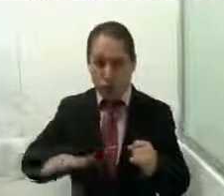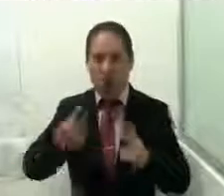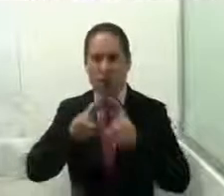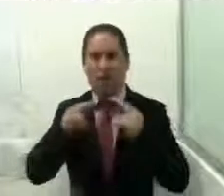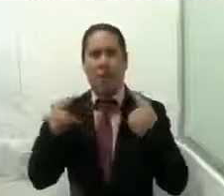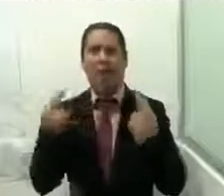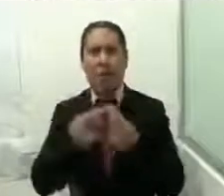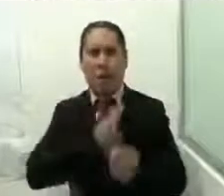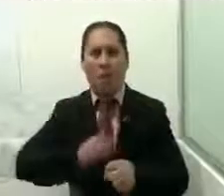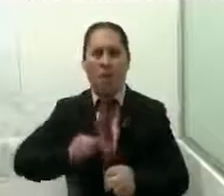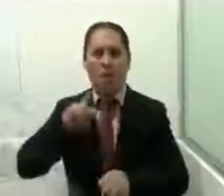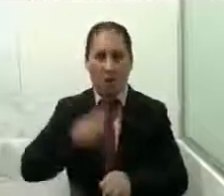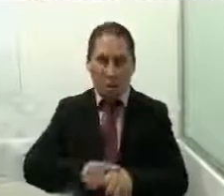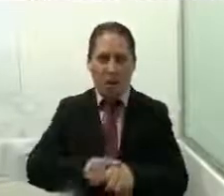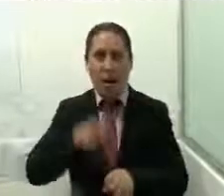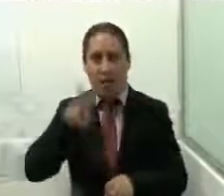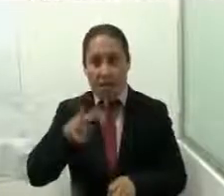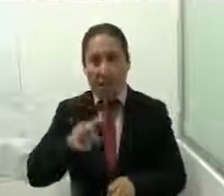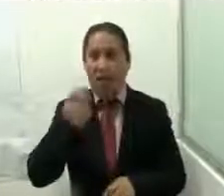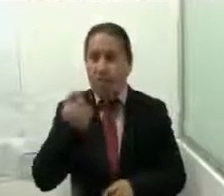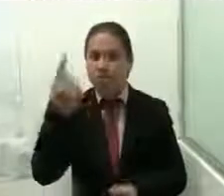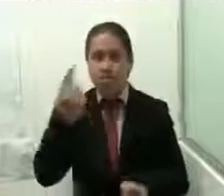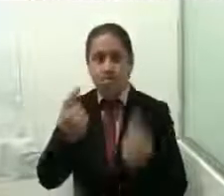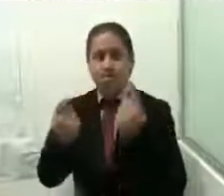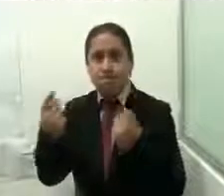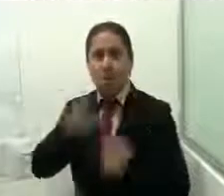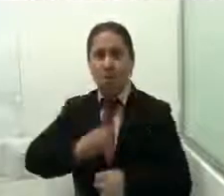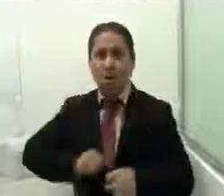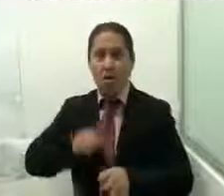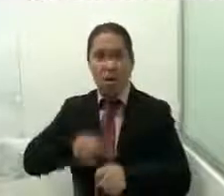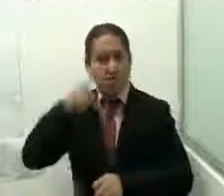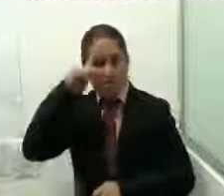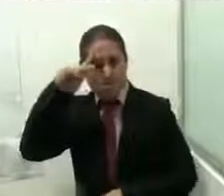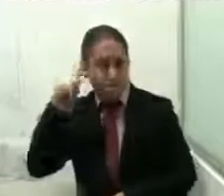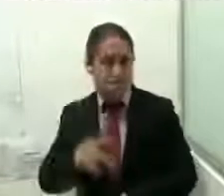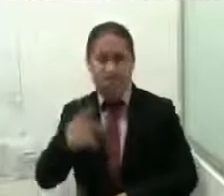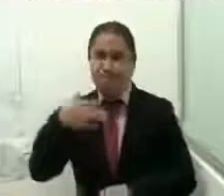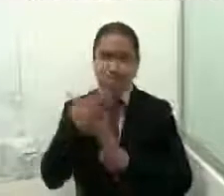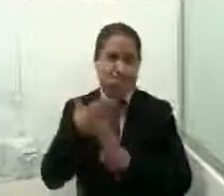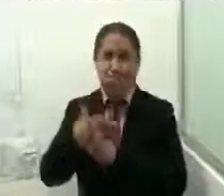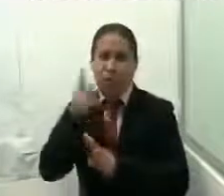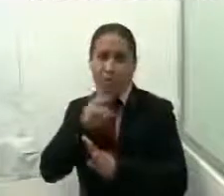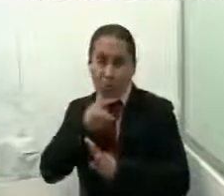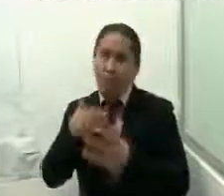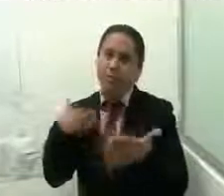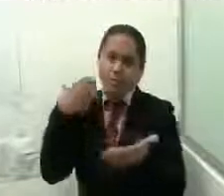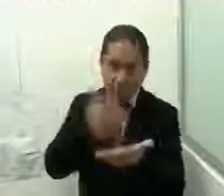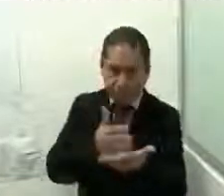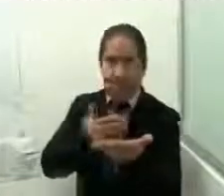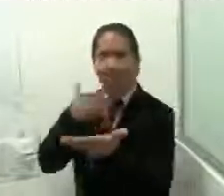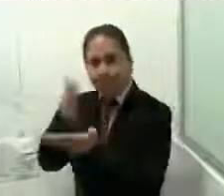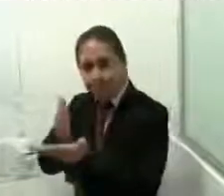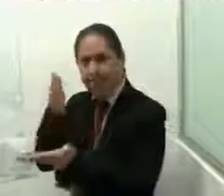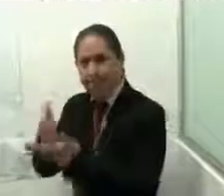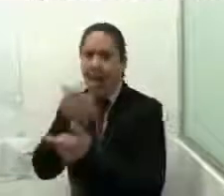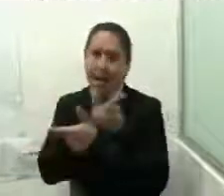los municipios declarados con alerta de violencia de género a través de los consejos municipales para garantizar el acceso de las mujeres a una vida libre de